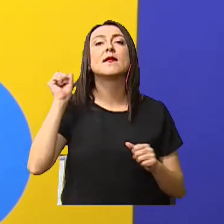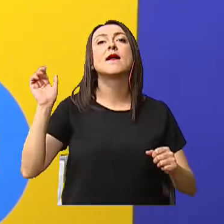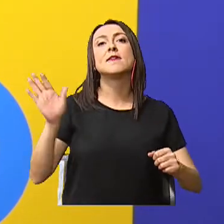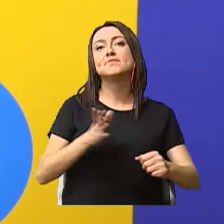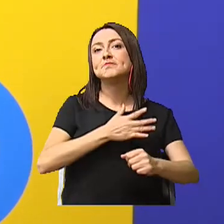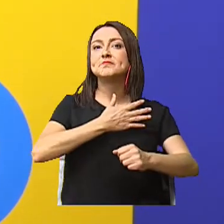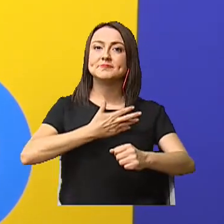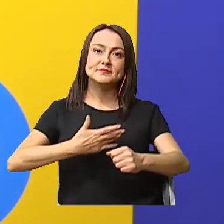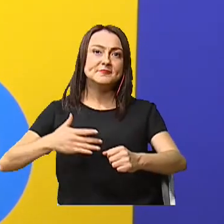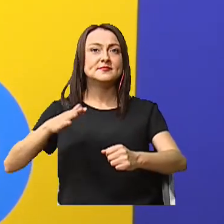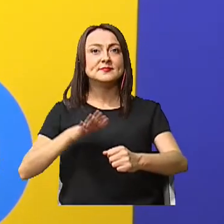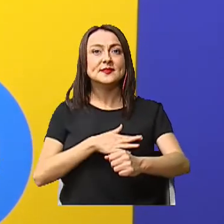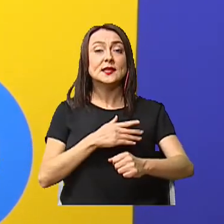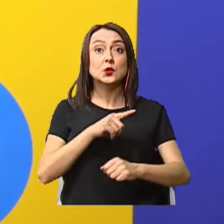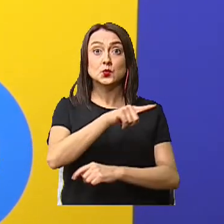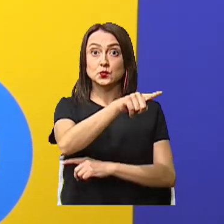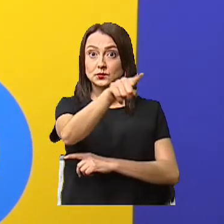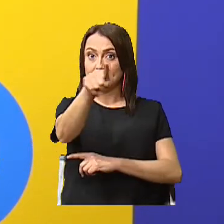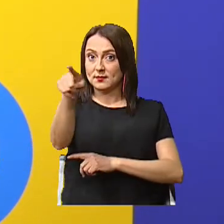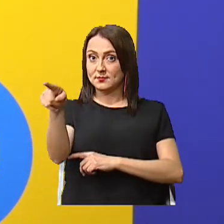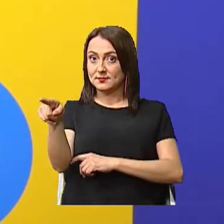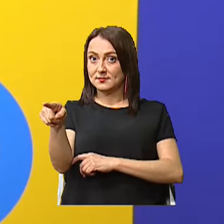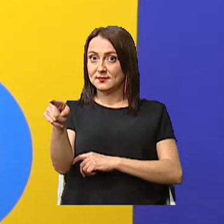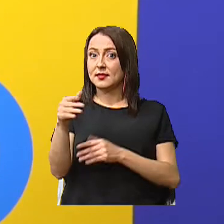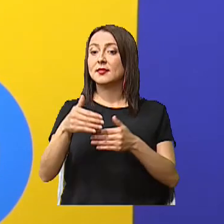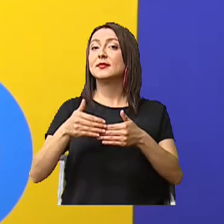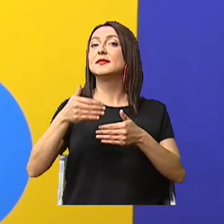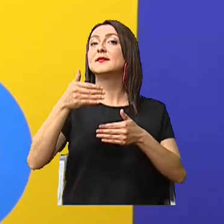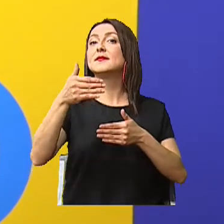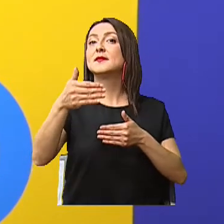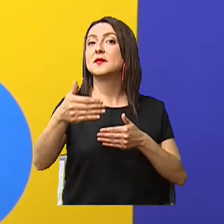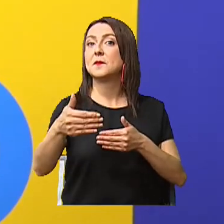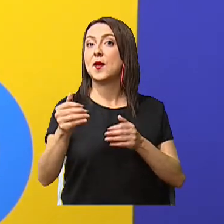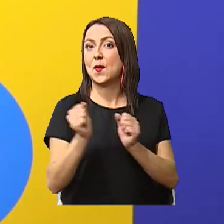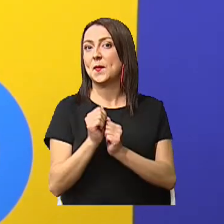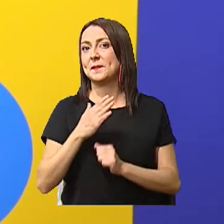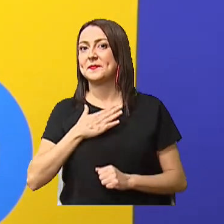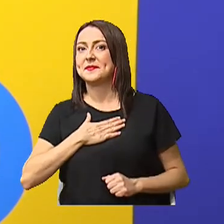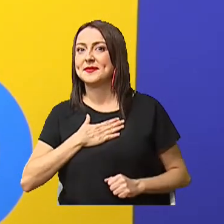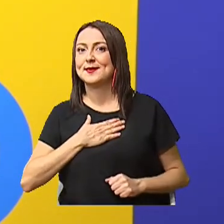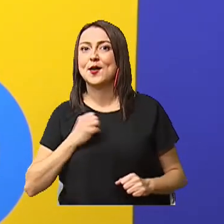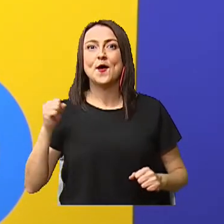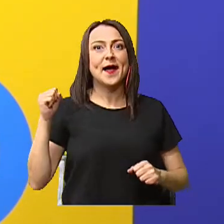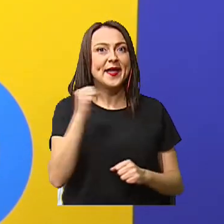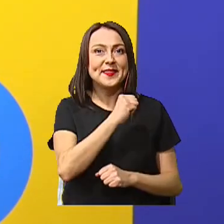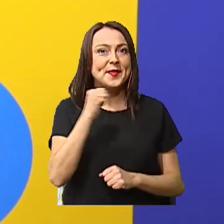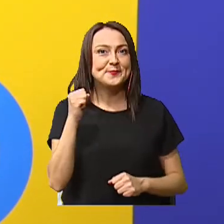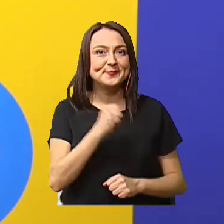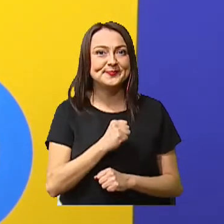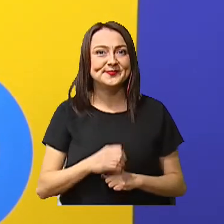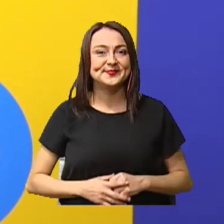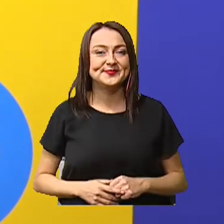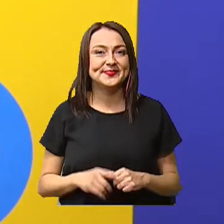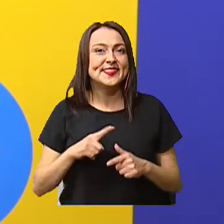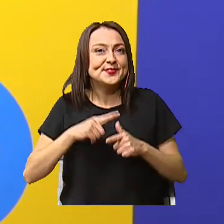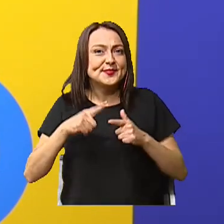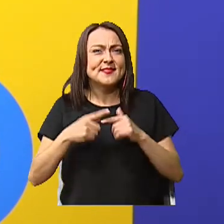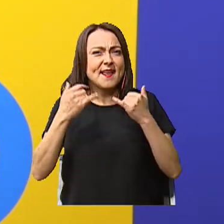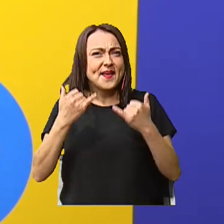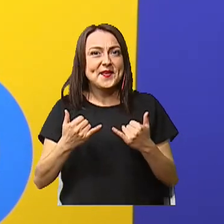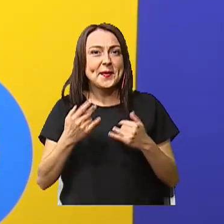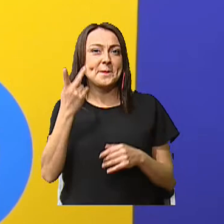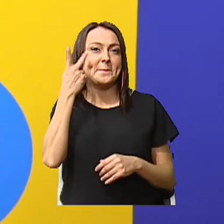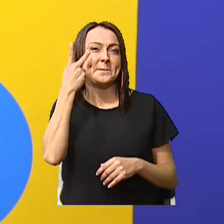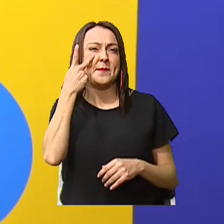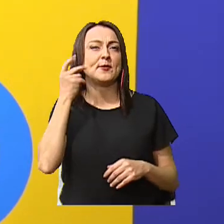y ustedes posteriormente conmigo la cantamos. Entonces, vamos a